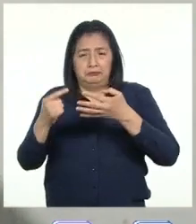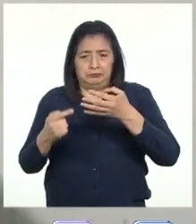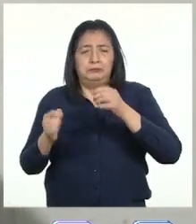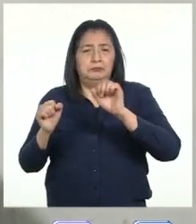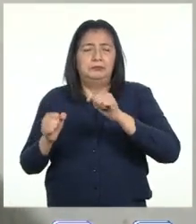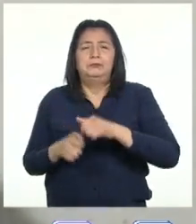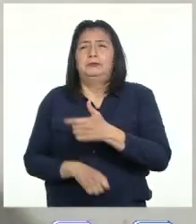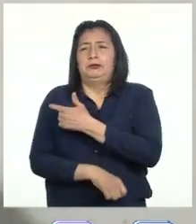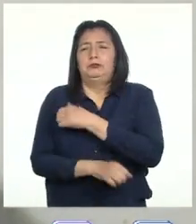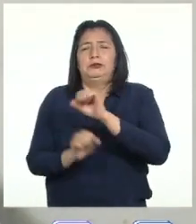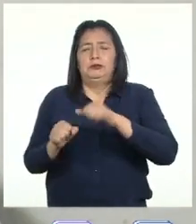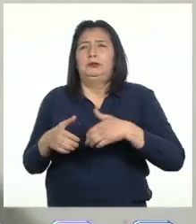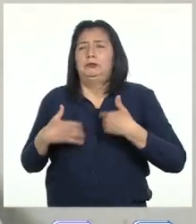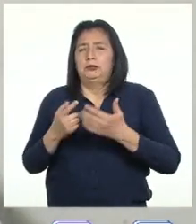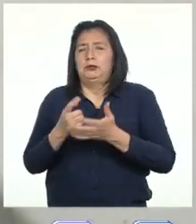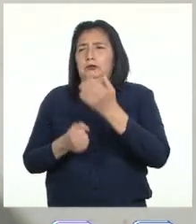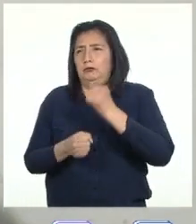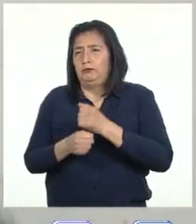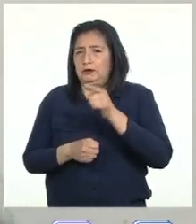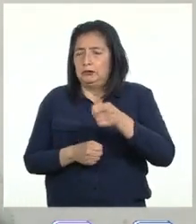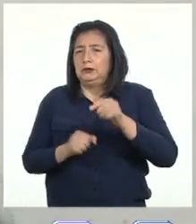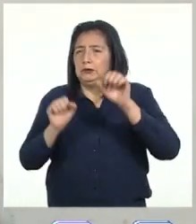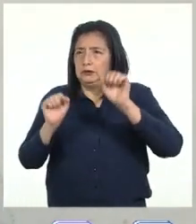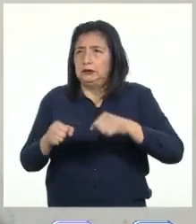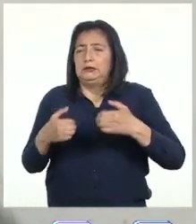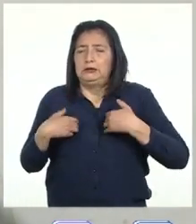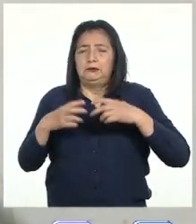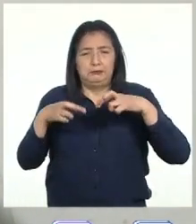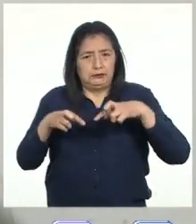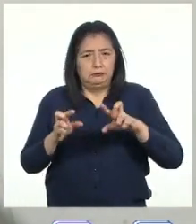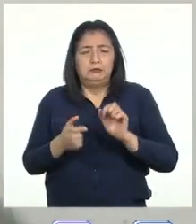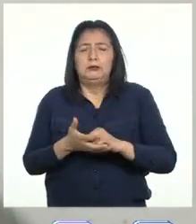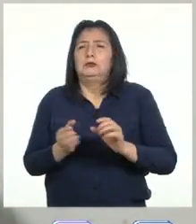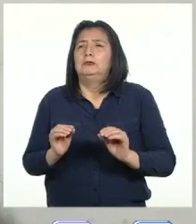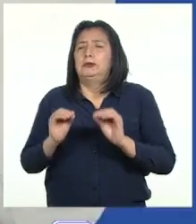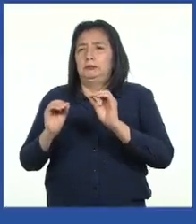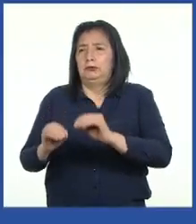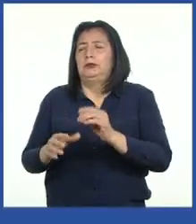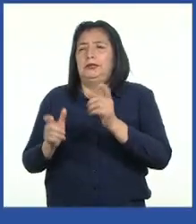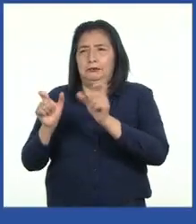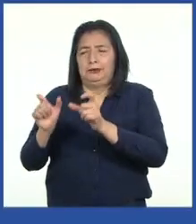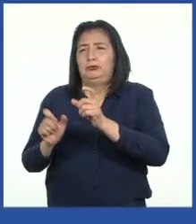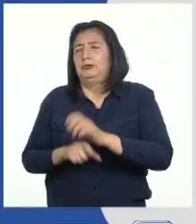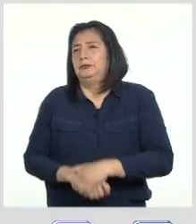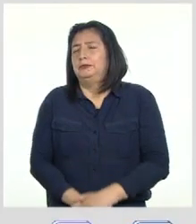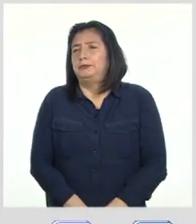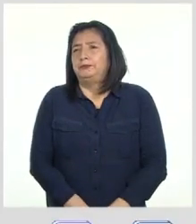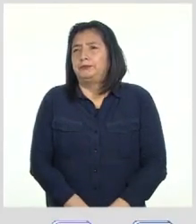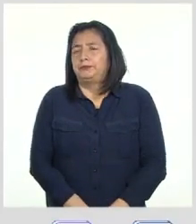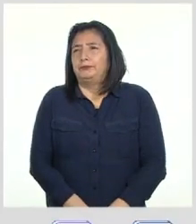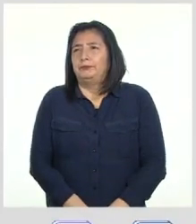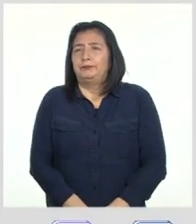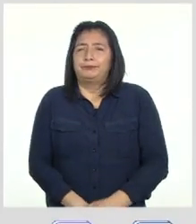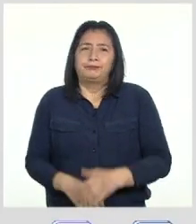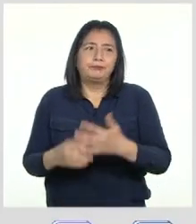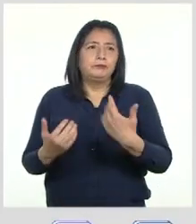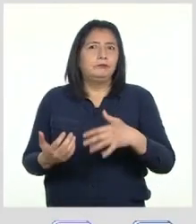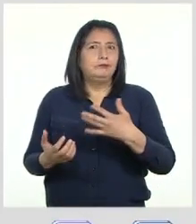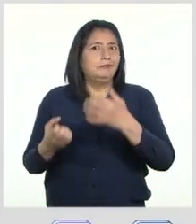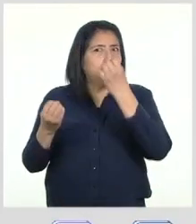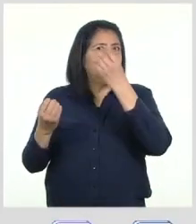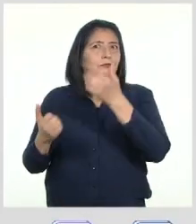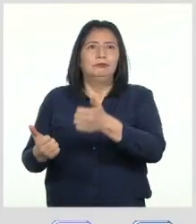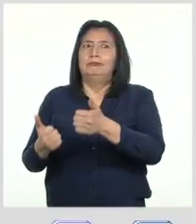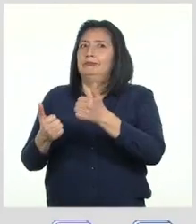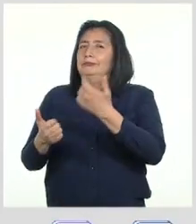vacunas confiables Y son aquellas que tienen la autorización para administrarse a la población Nada como tener información